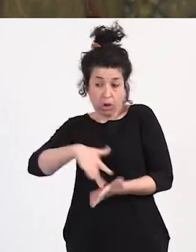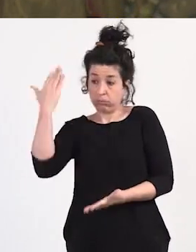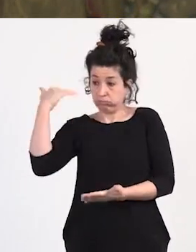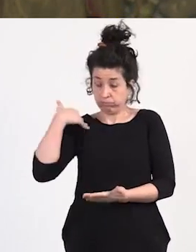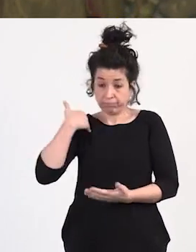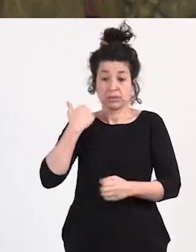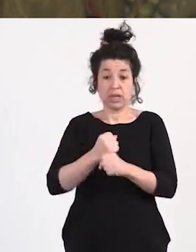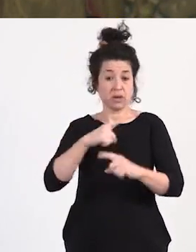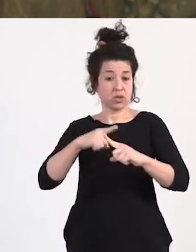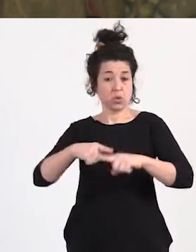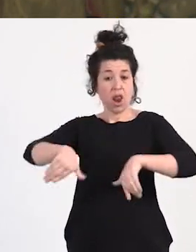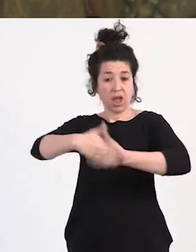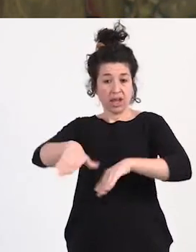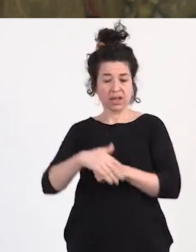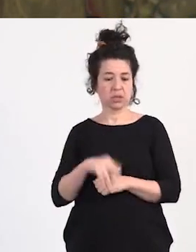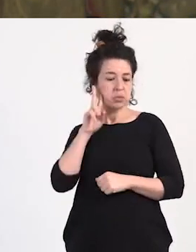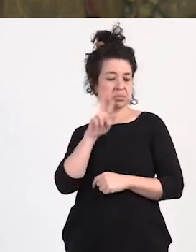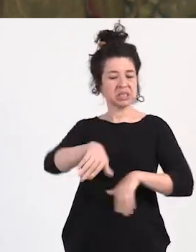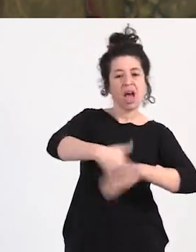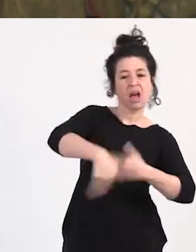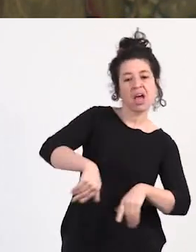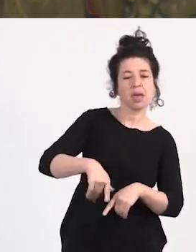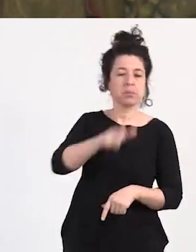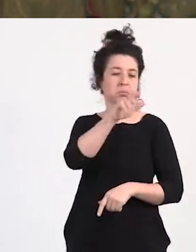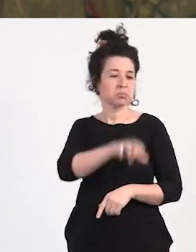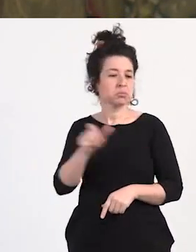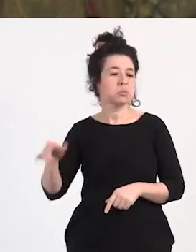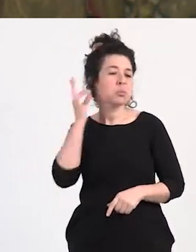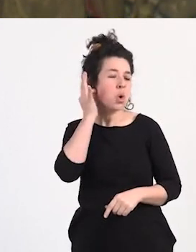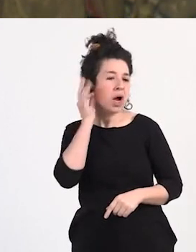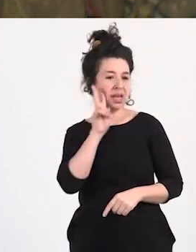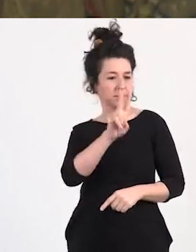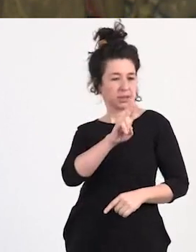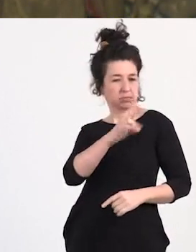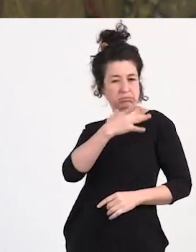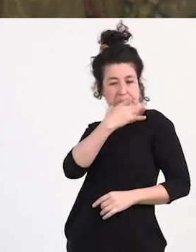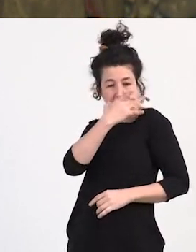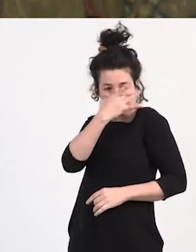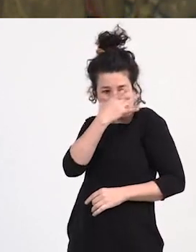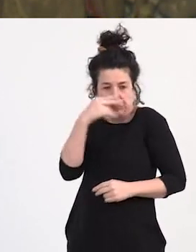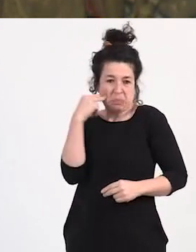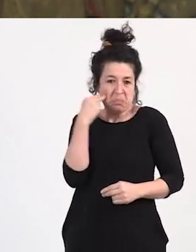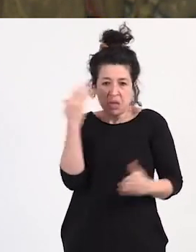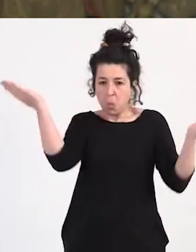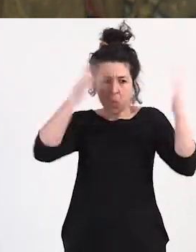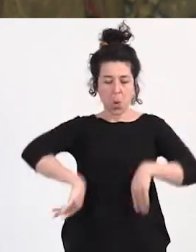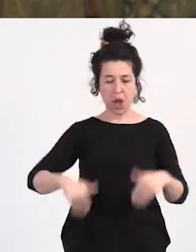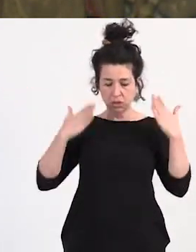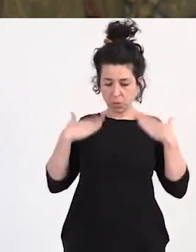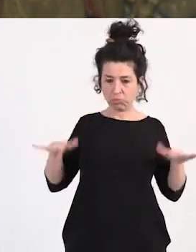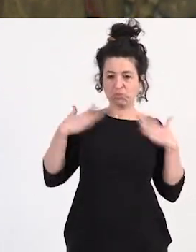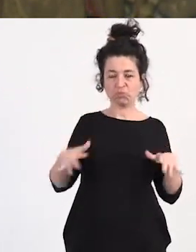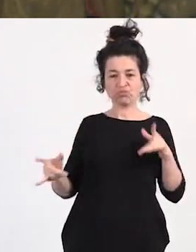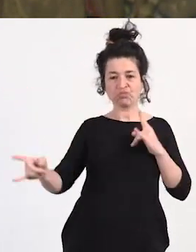cuando tú pasas por ahí no ves a las mujeres tímidas ni asustadas ni con miedo. Ves a mujeres vestidas muy provocativamente en una